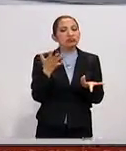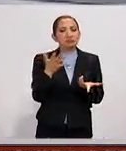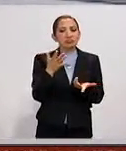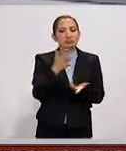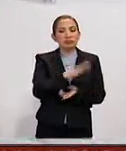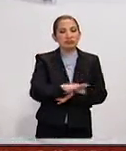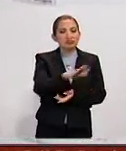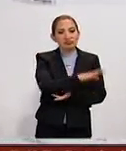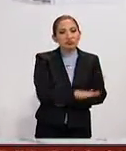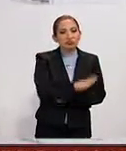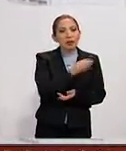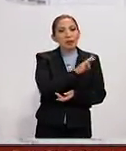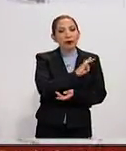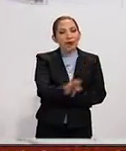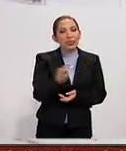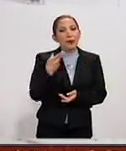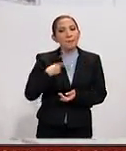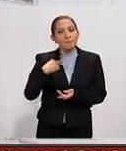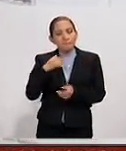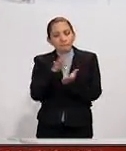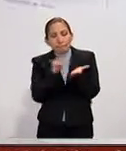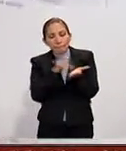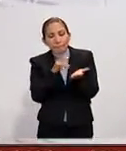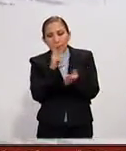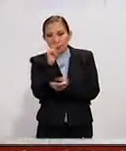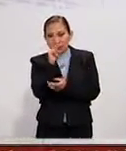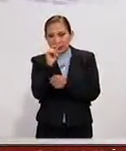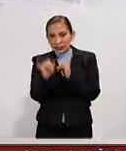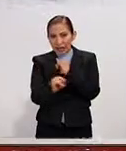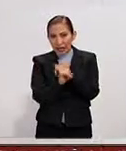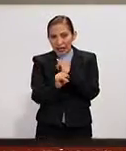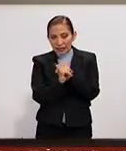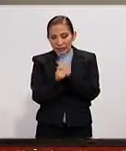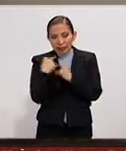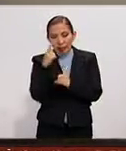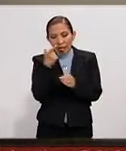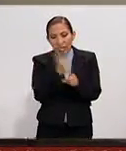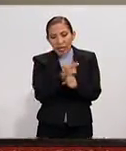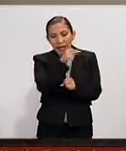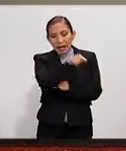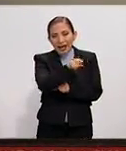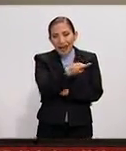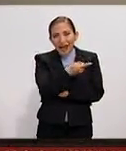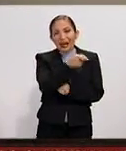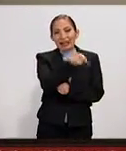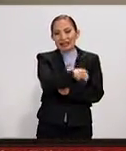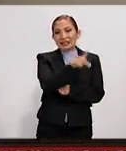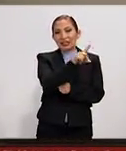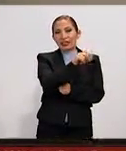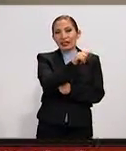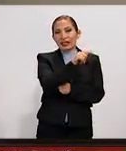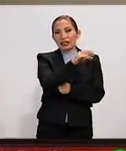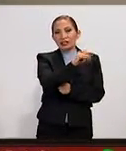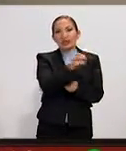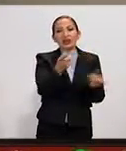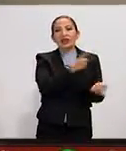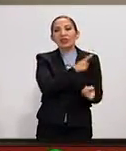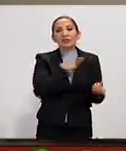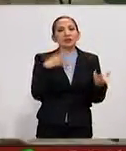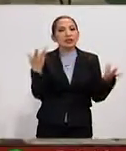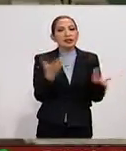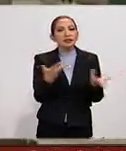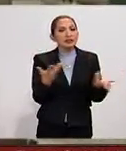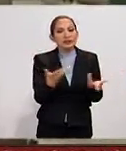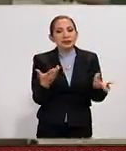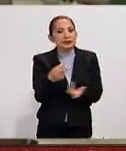pueden llevar a las autoridades, en el caso de la policía cibernética, a determinar que se trata de un delito? ¿Y qué es lo que hay que hacer